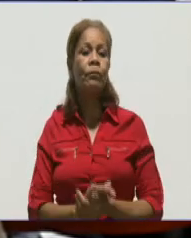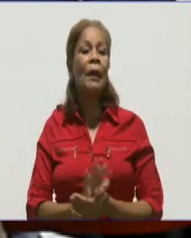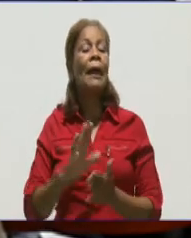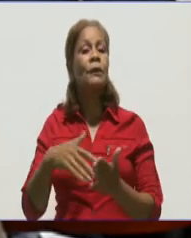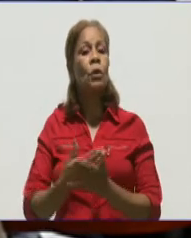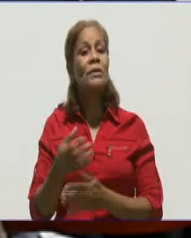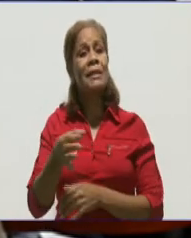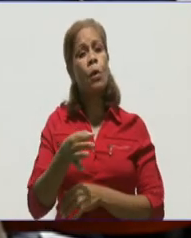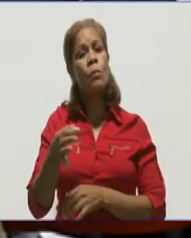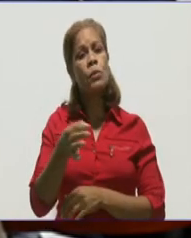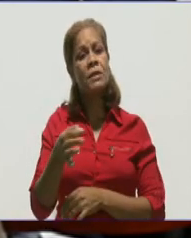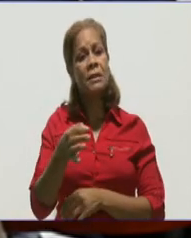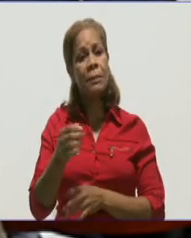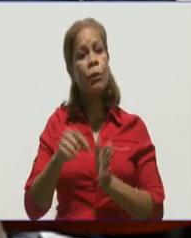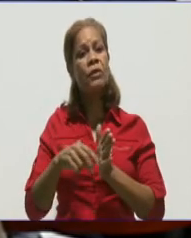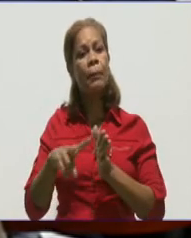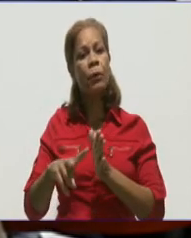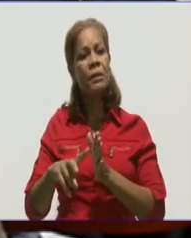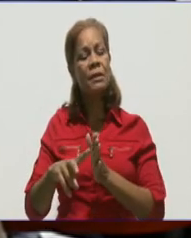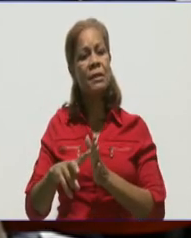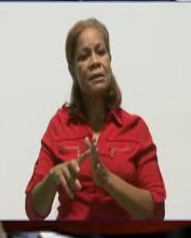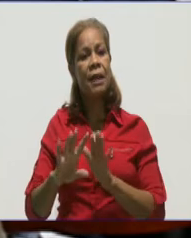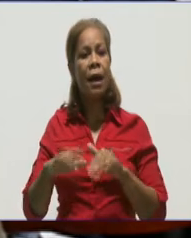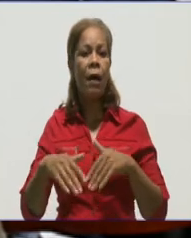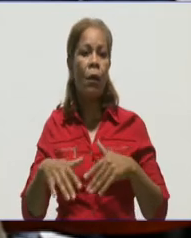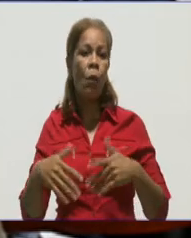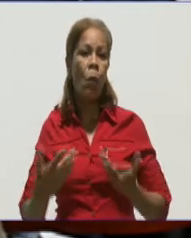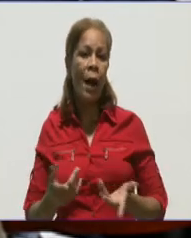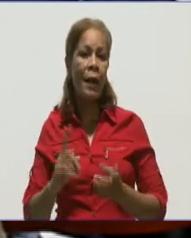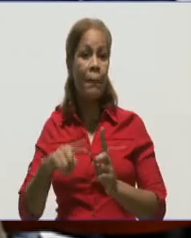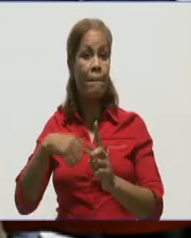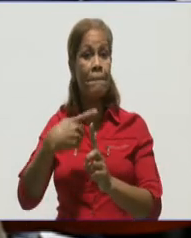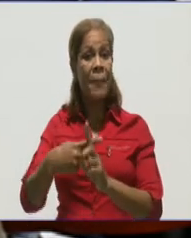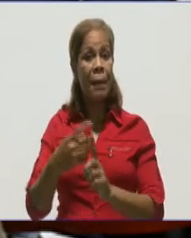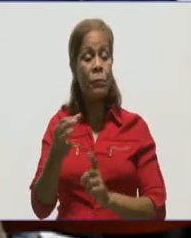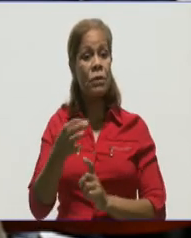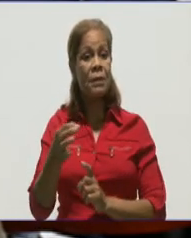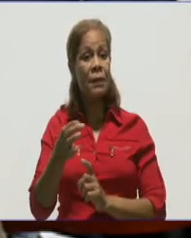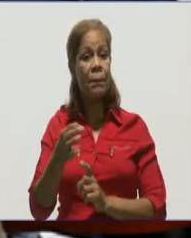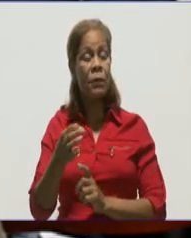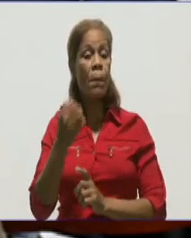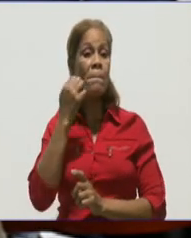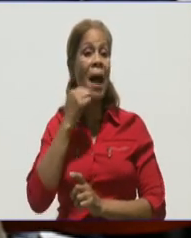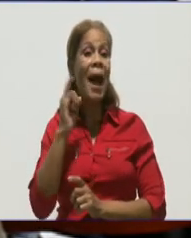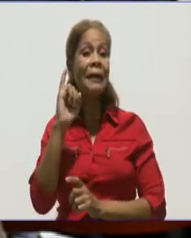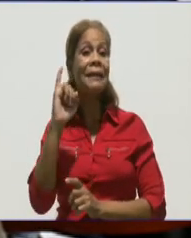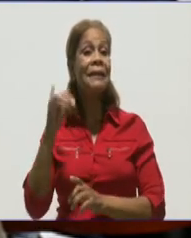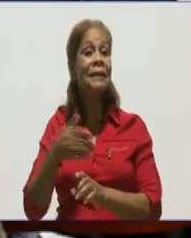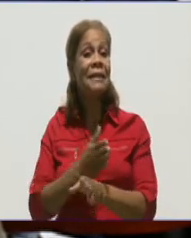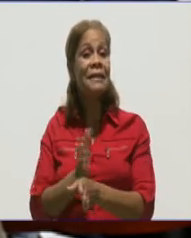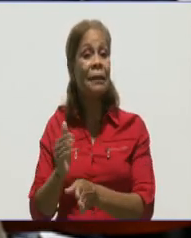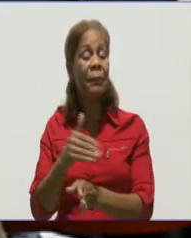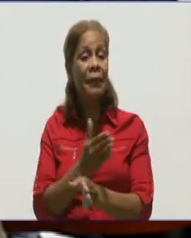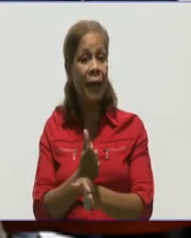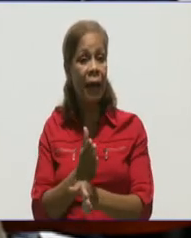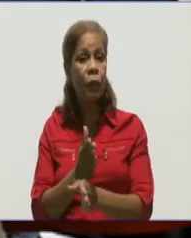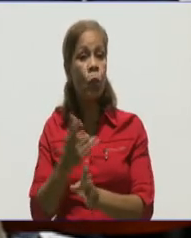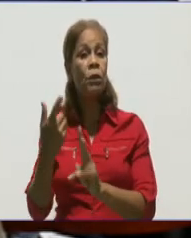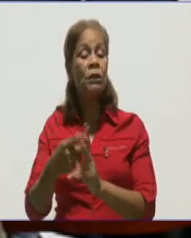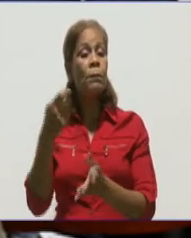municipios de la provincia, ¿cuál es el de mayor tasa de incidencia en cuanto a indisciplina y que han sido notificados las personas?